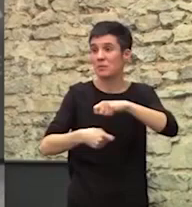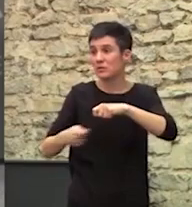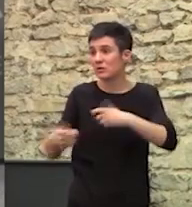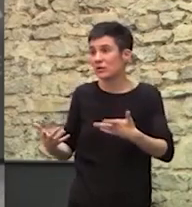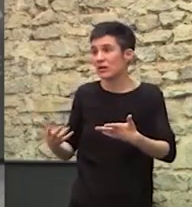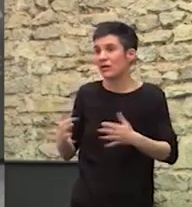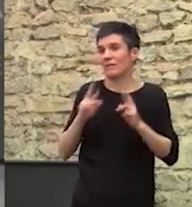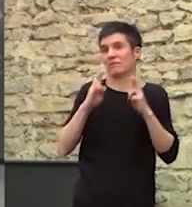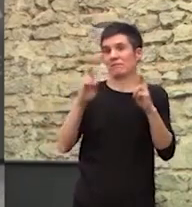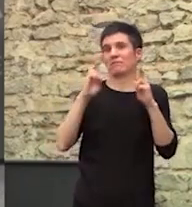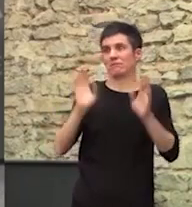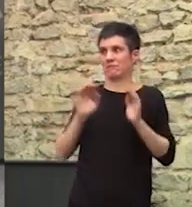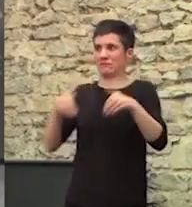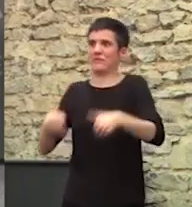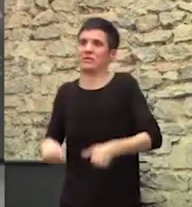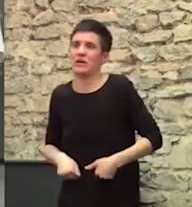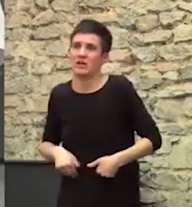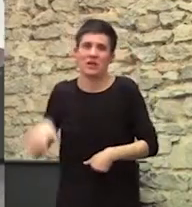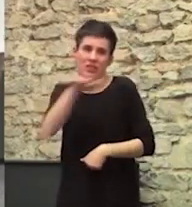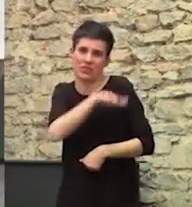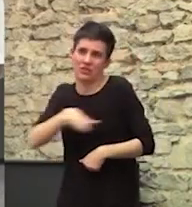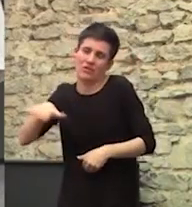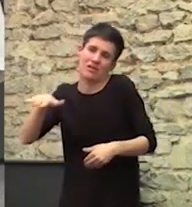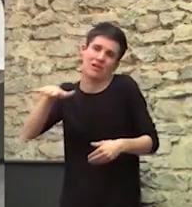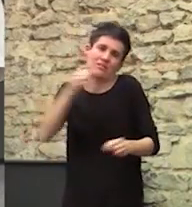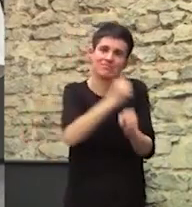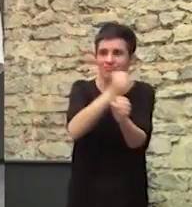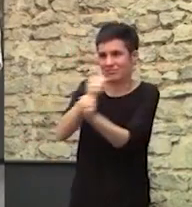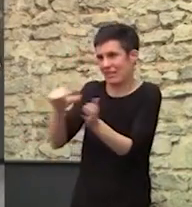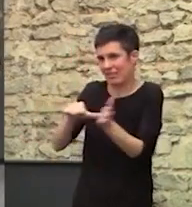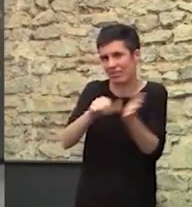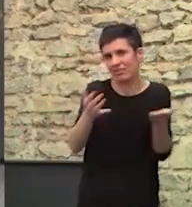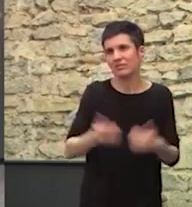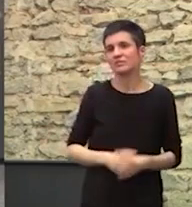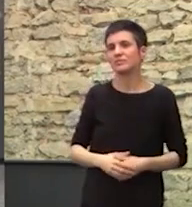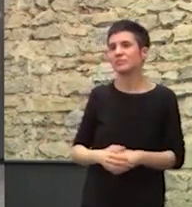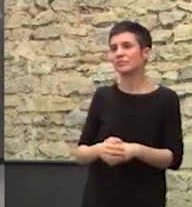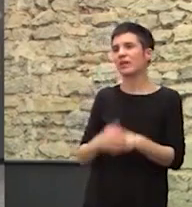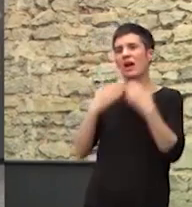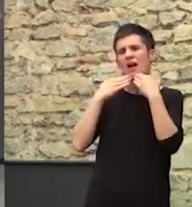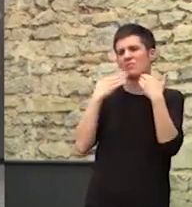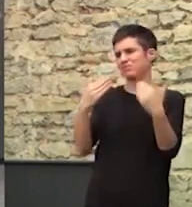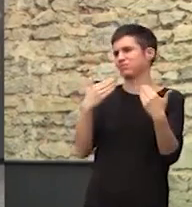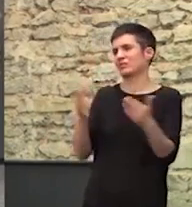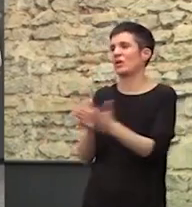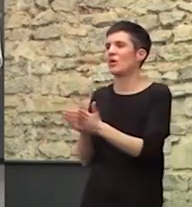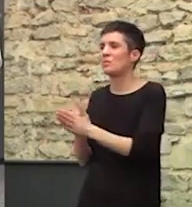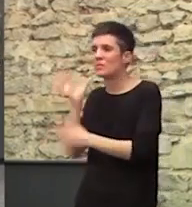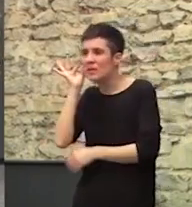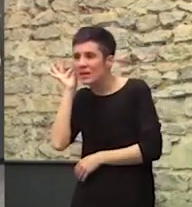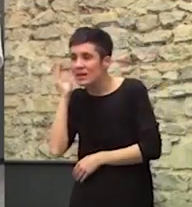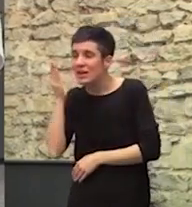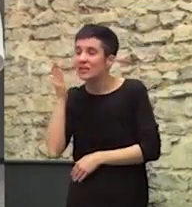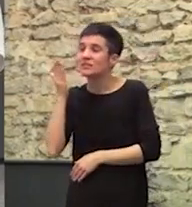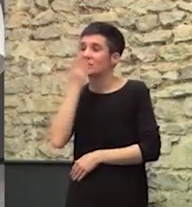Esperamos volver Y seguir por la zona Trabajando Y agradecemos muchísimo A las compañeras De